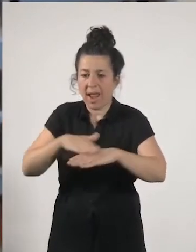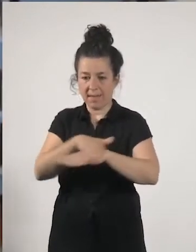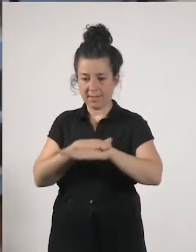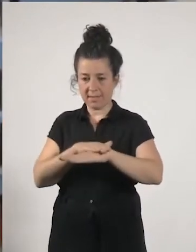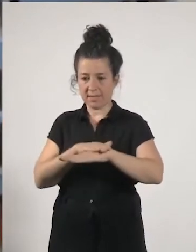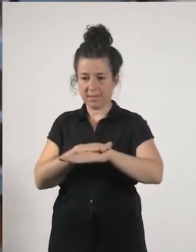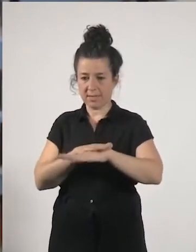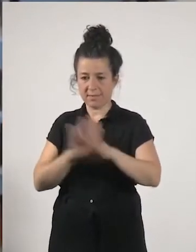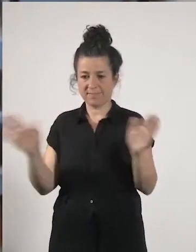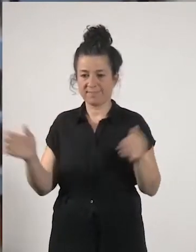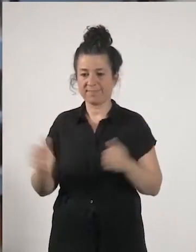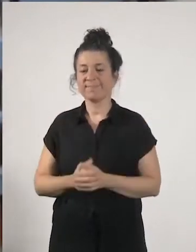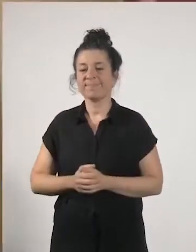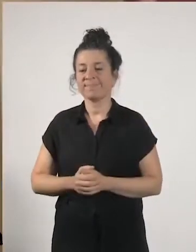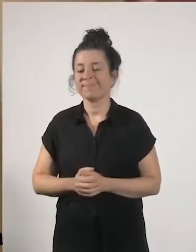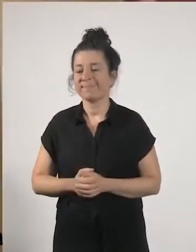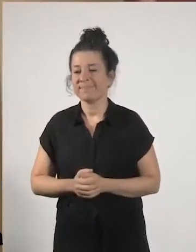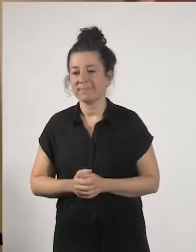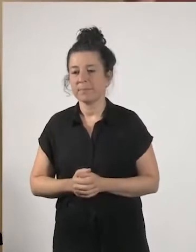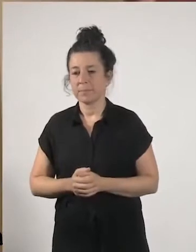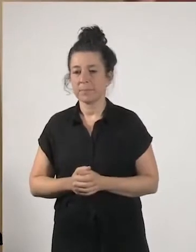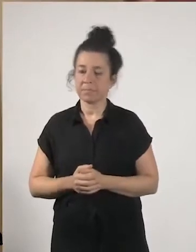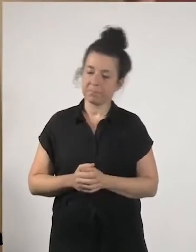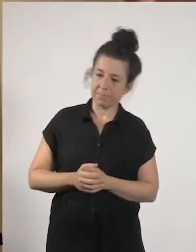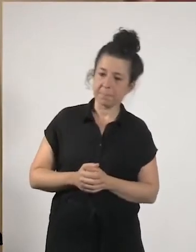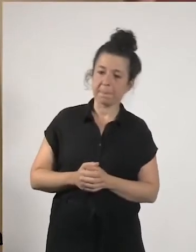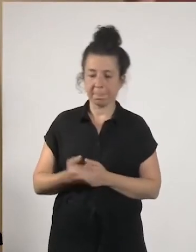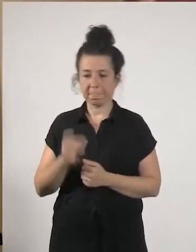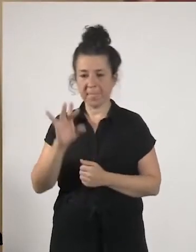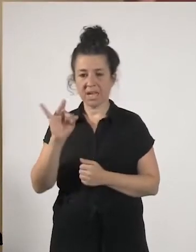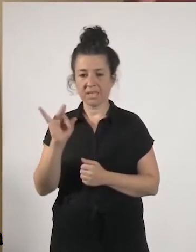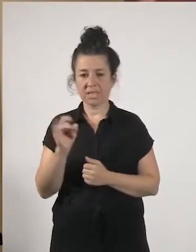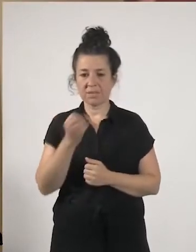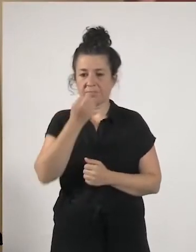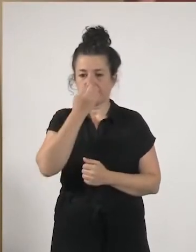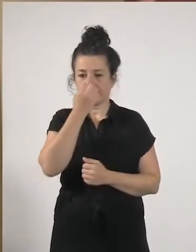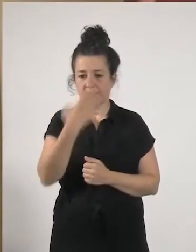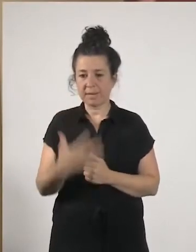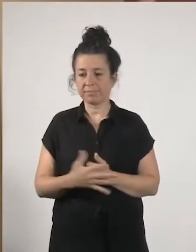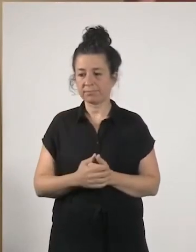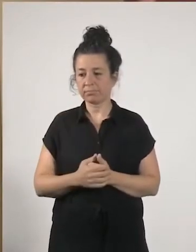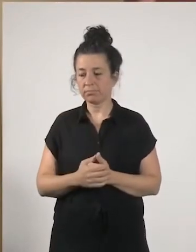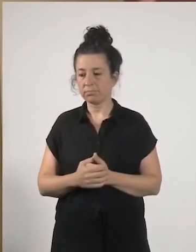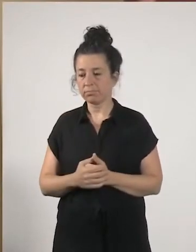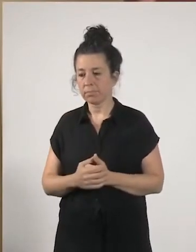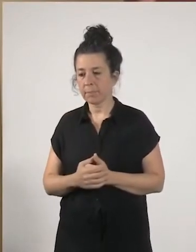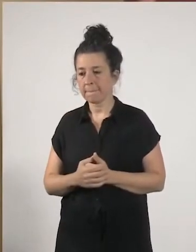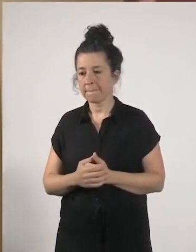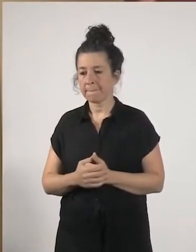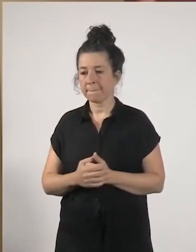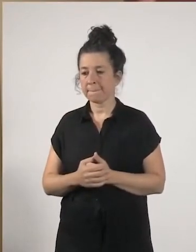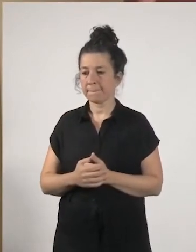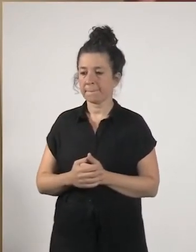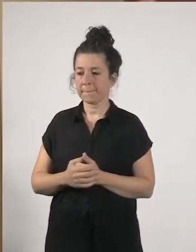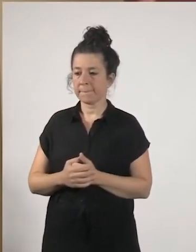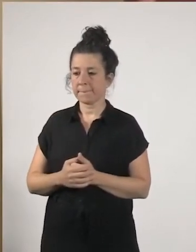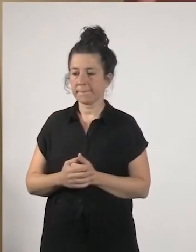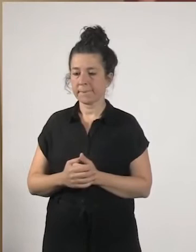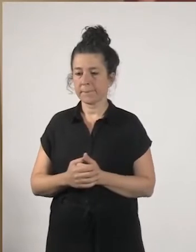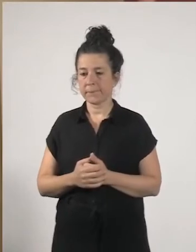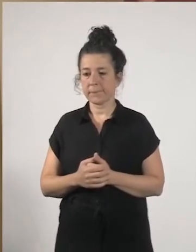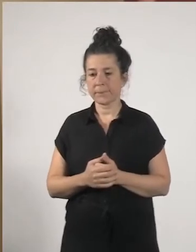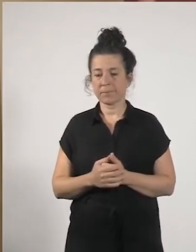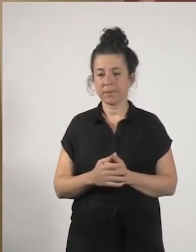brindis al sol sí bueno la economía feminista también ha tenido siempre otro